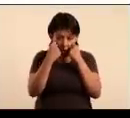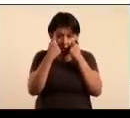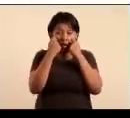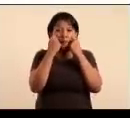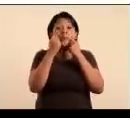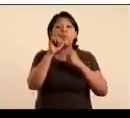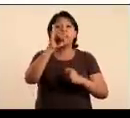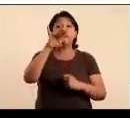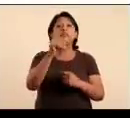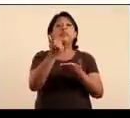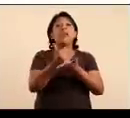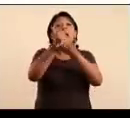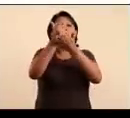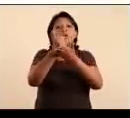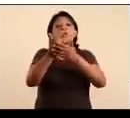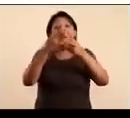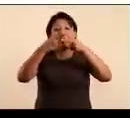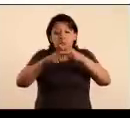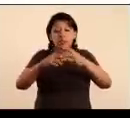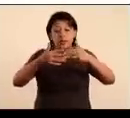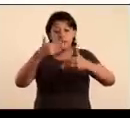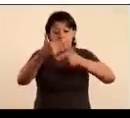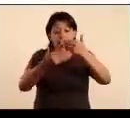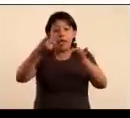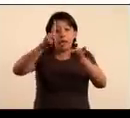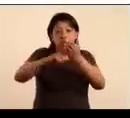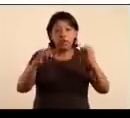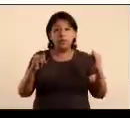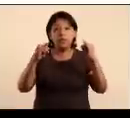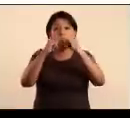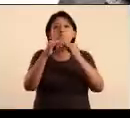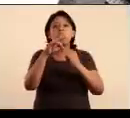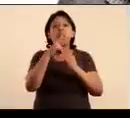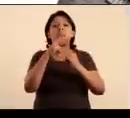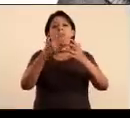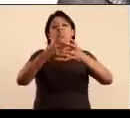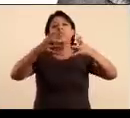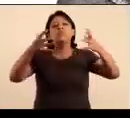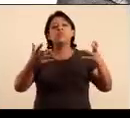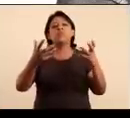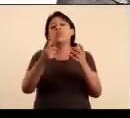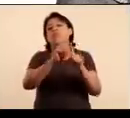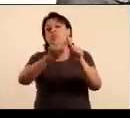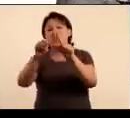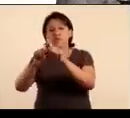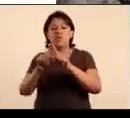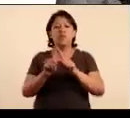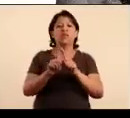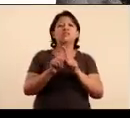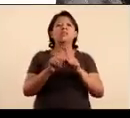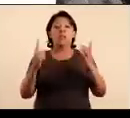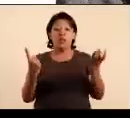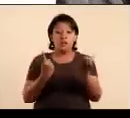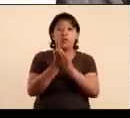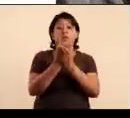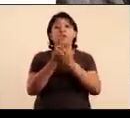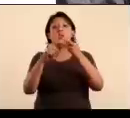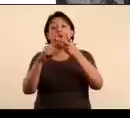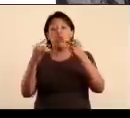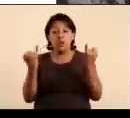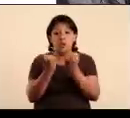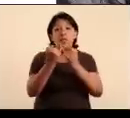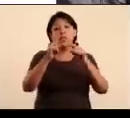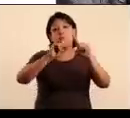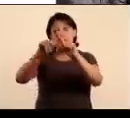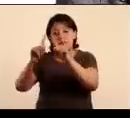nos brinda elementos para iniciar un proceso institucional que mejore el desarrollo de cualquier organismo dentro de la pluralidad. Inclusión, igualdad, diversidad